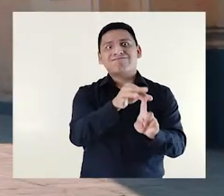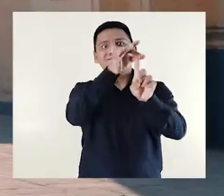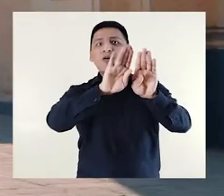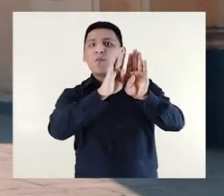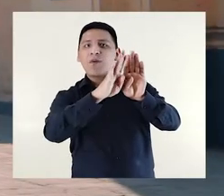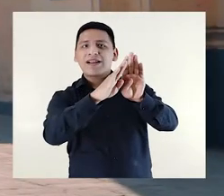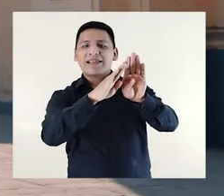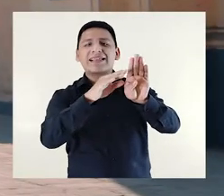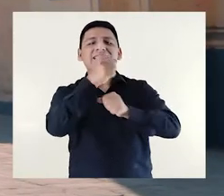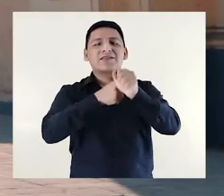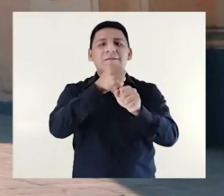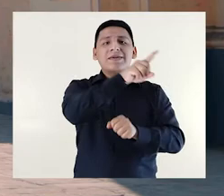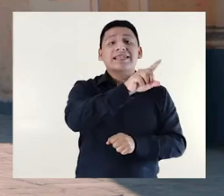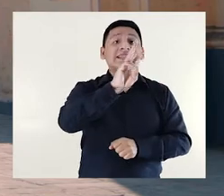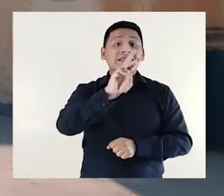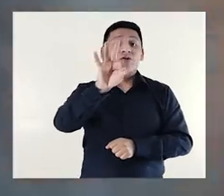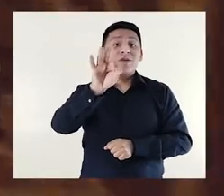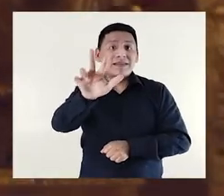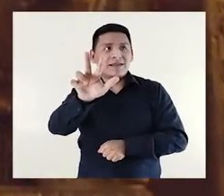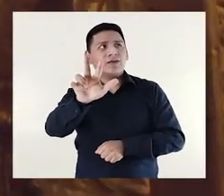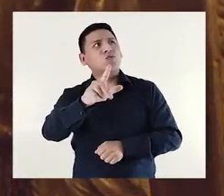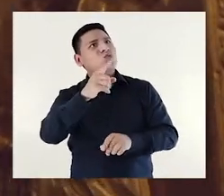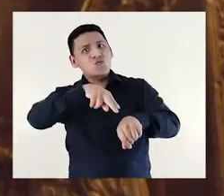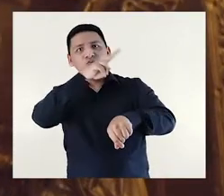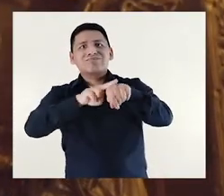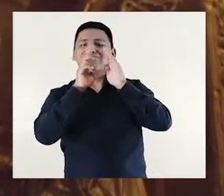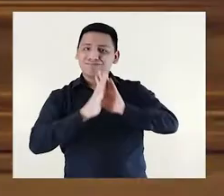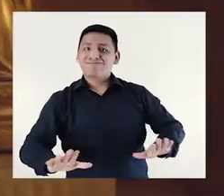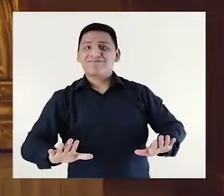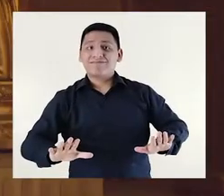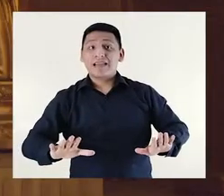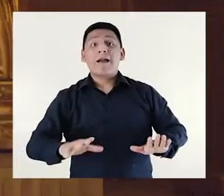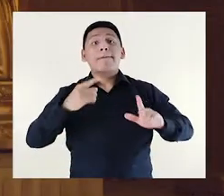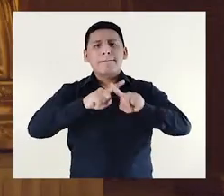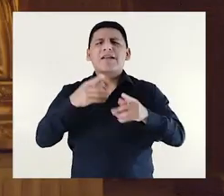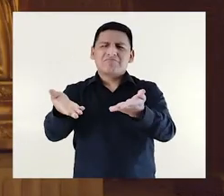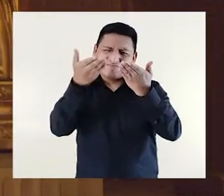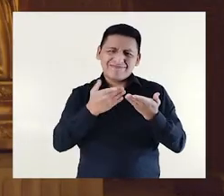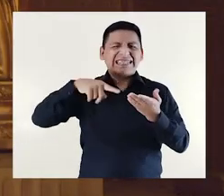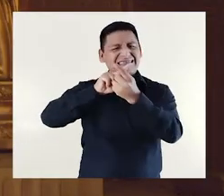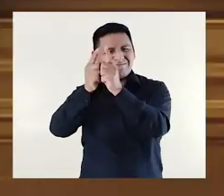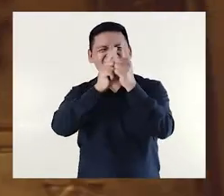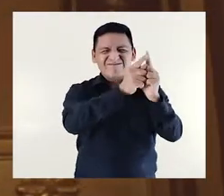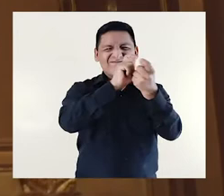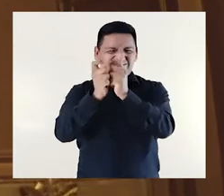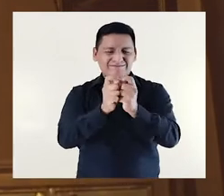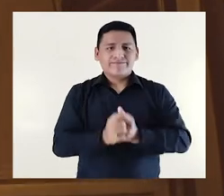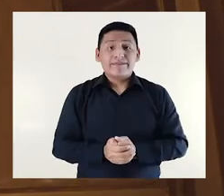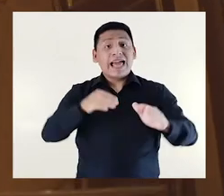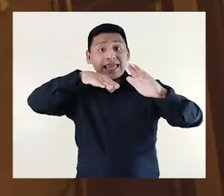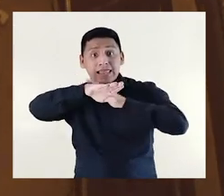iglesia destaca por su portada de 1693. Sobria y muy antigua, aunque llegó a nuestros tiempos con algunas